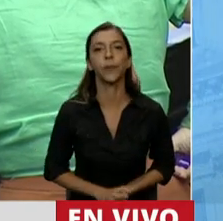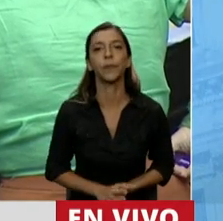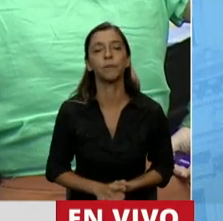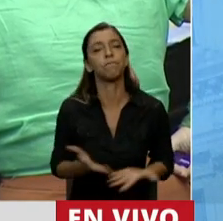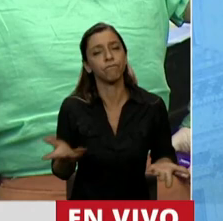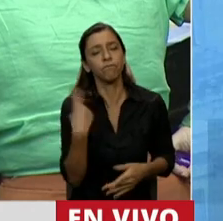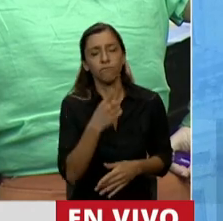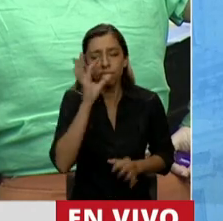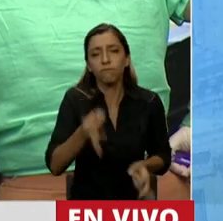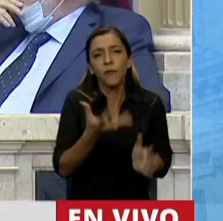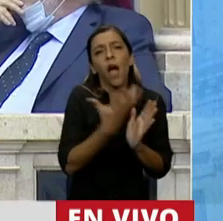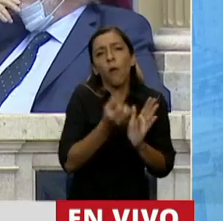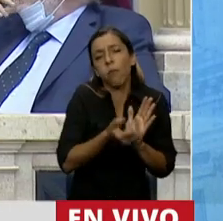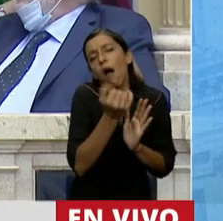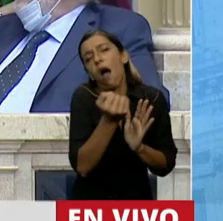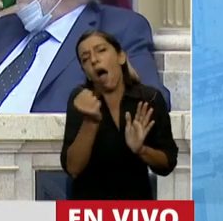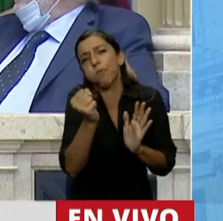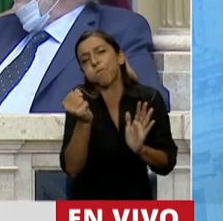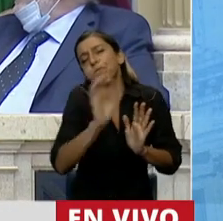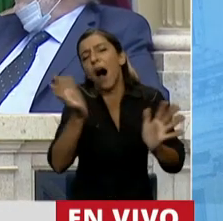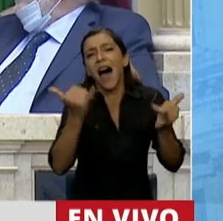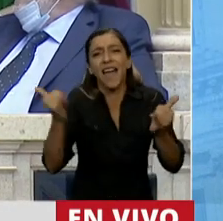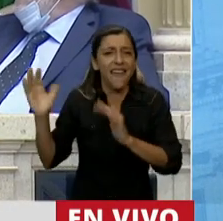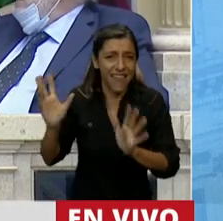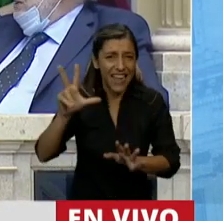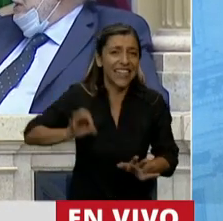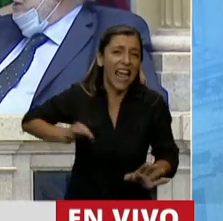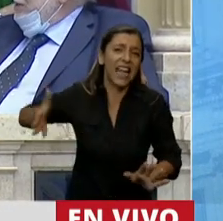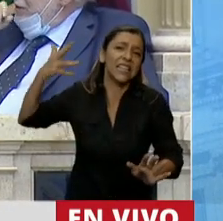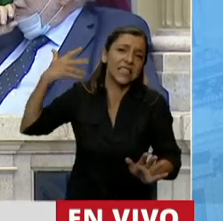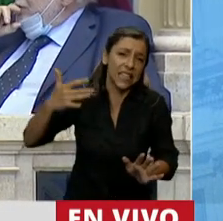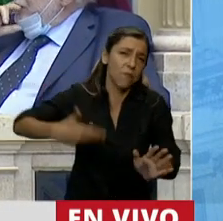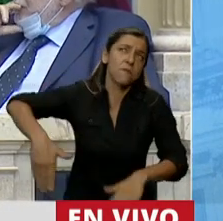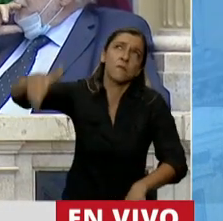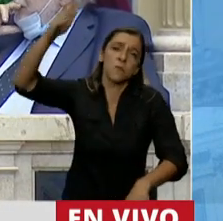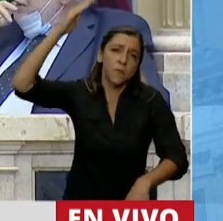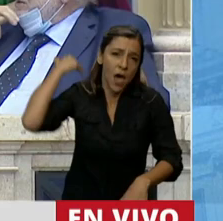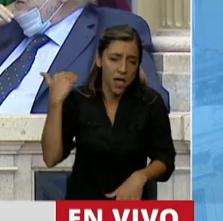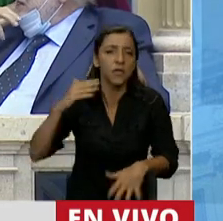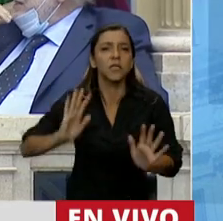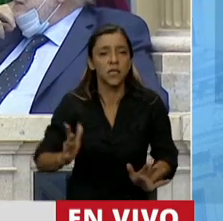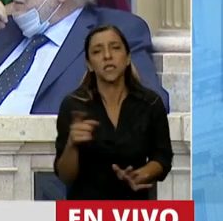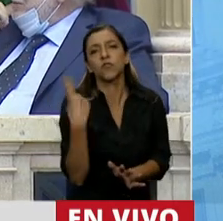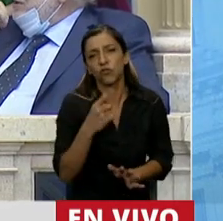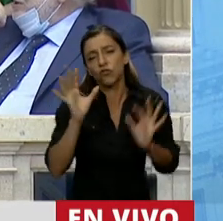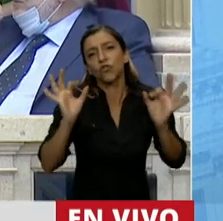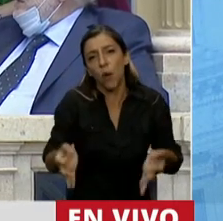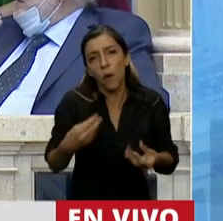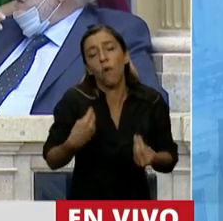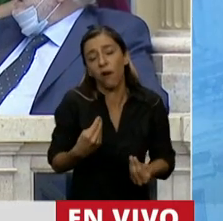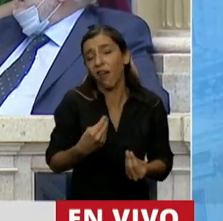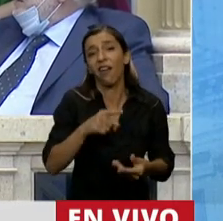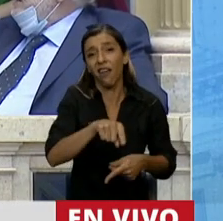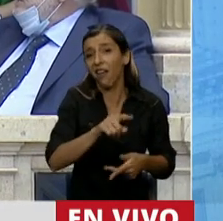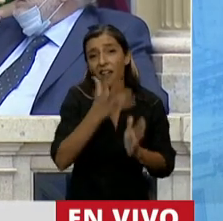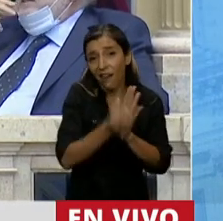ocurren. Hace más de 30 años que sostenemos que la penalización